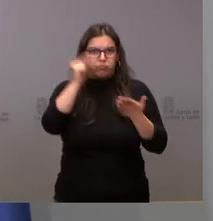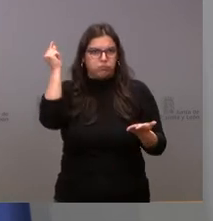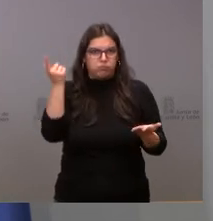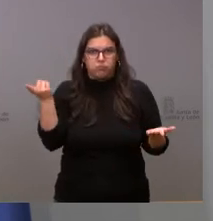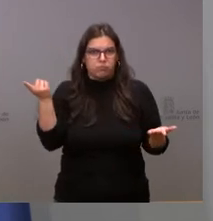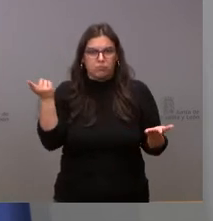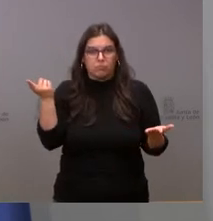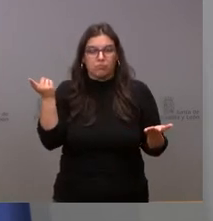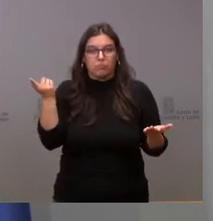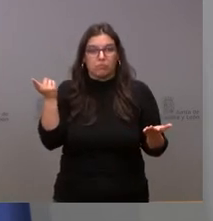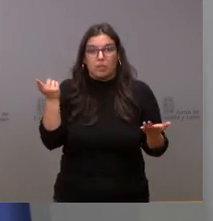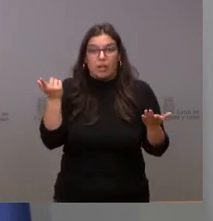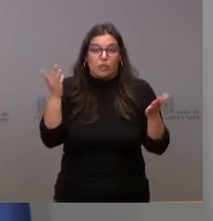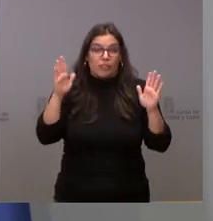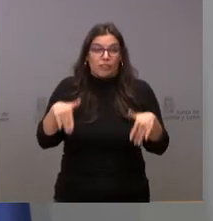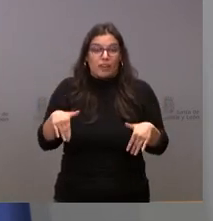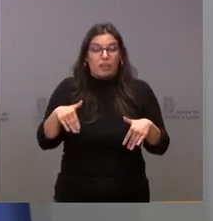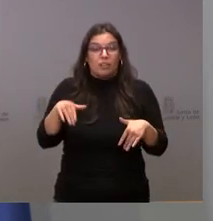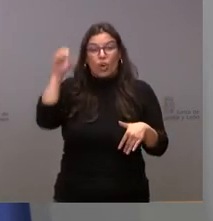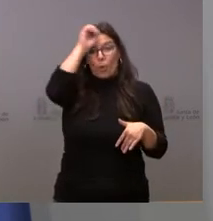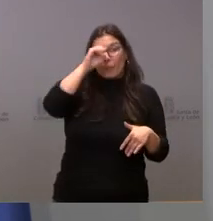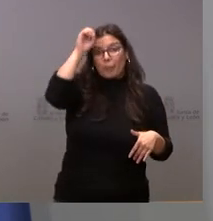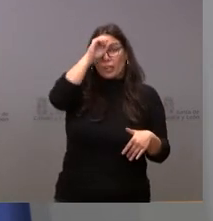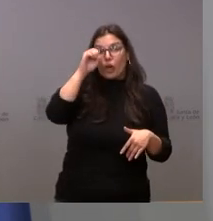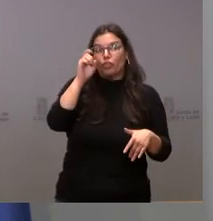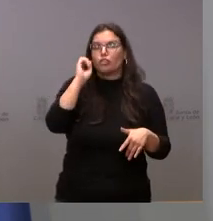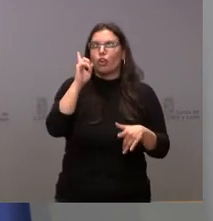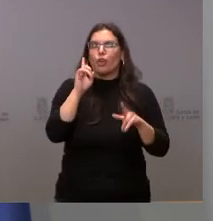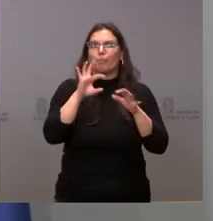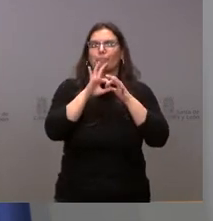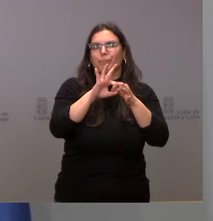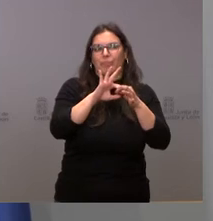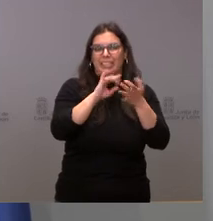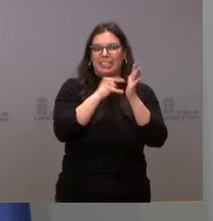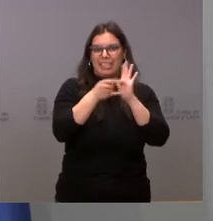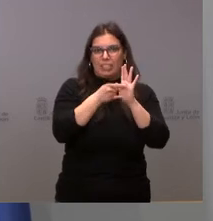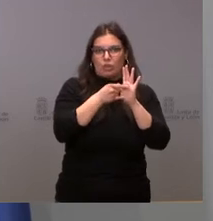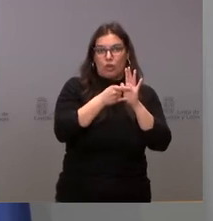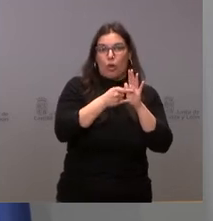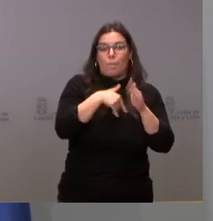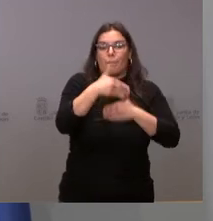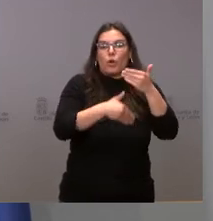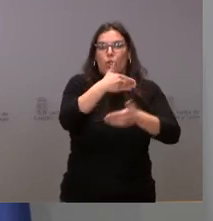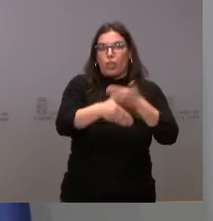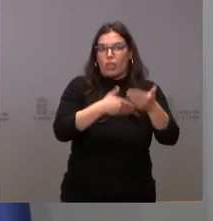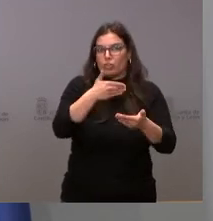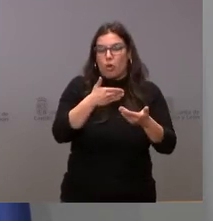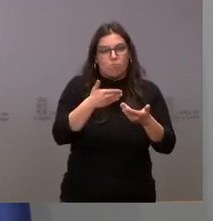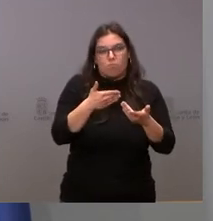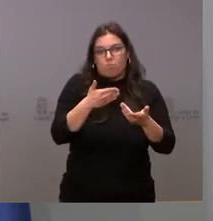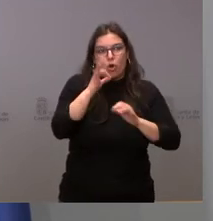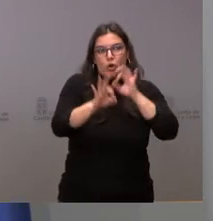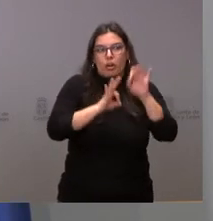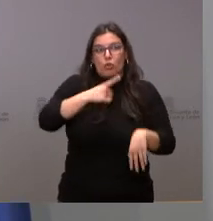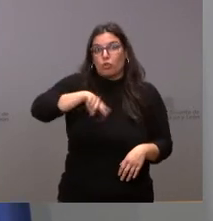rápidamente y que, por tanto, las valoraciones que se producen son de tipo de resultado electoral, no del proceso en sí mismo, cuya organización ha sido,